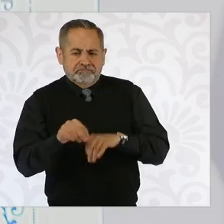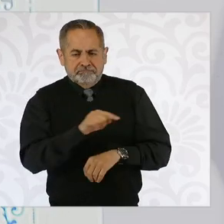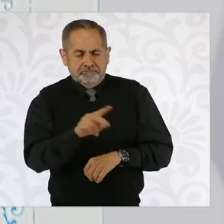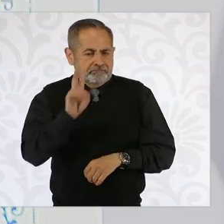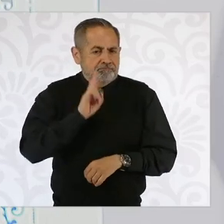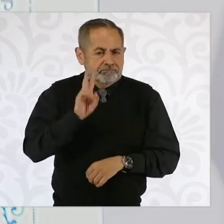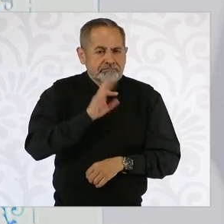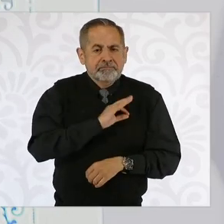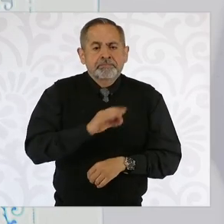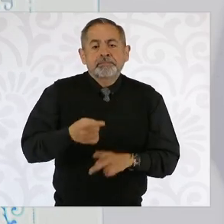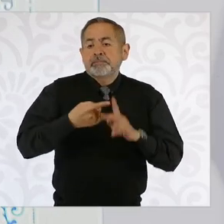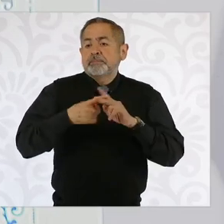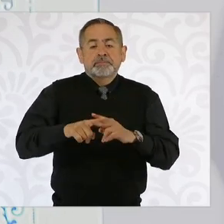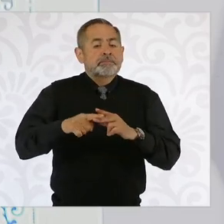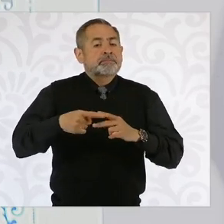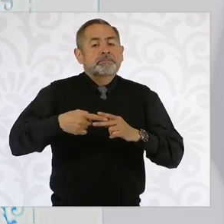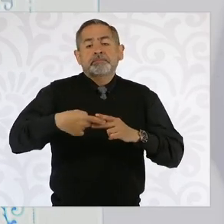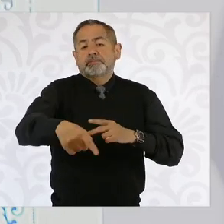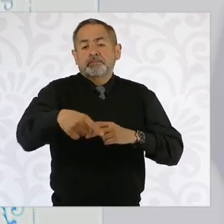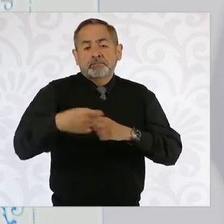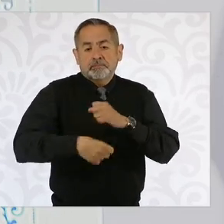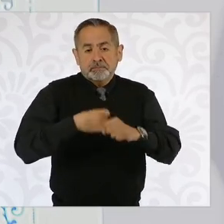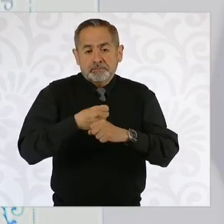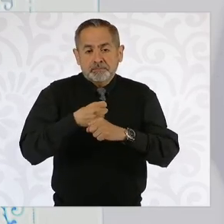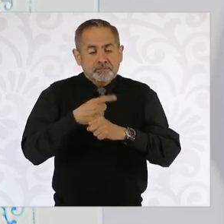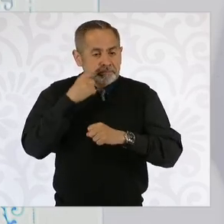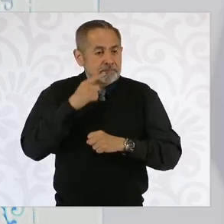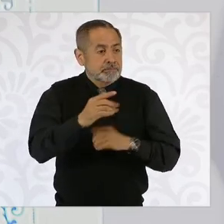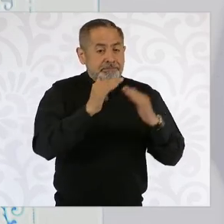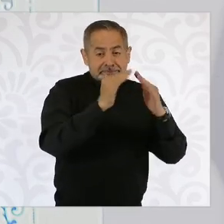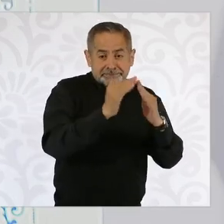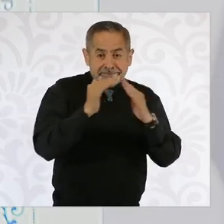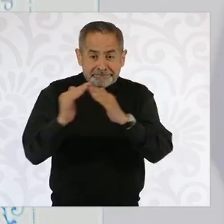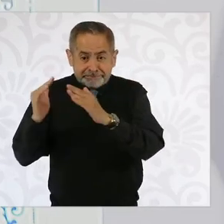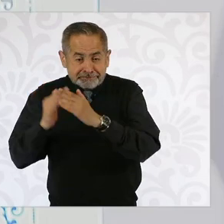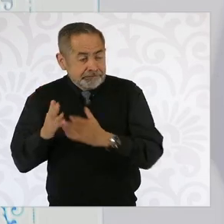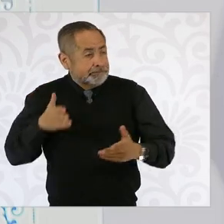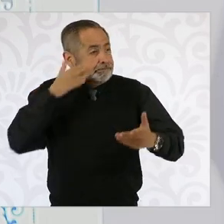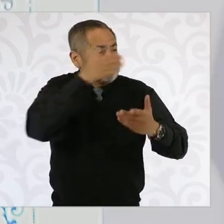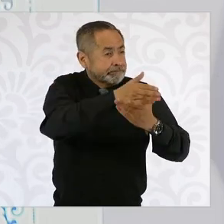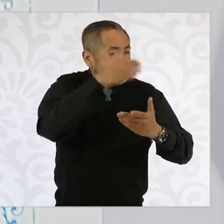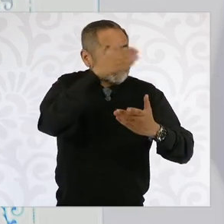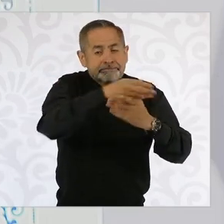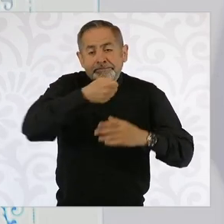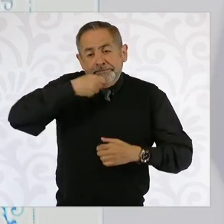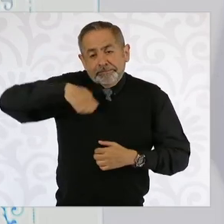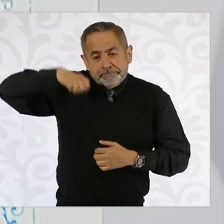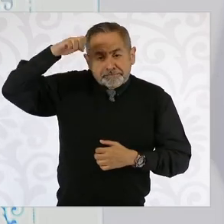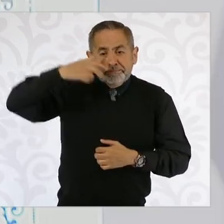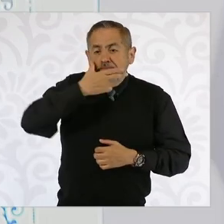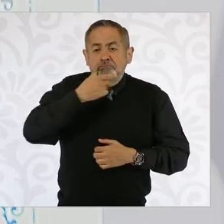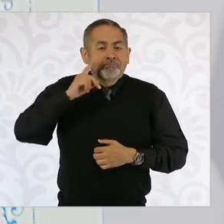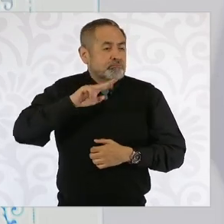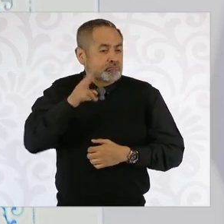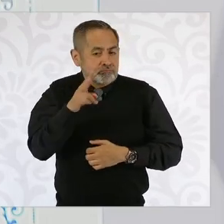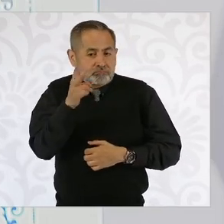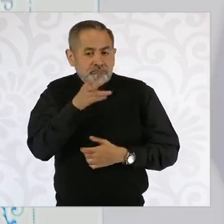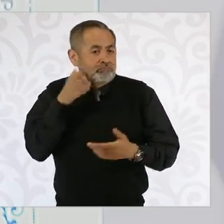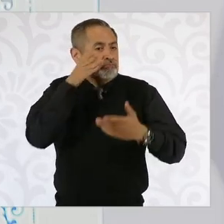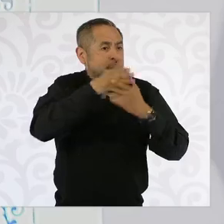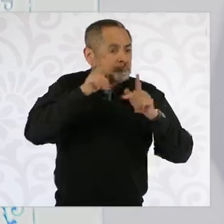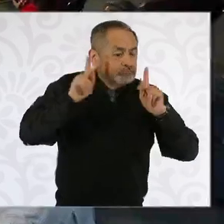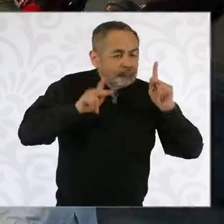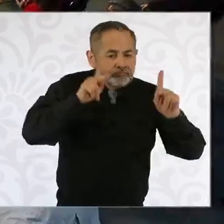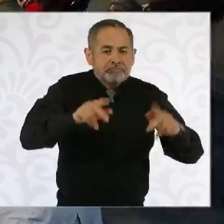Pero va empezar el próximo año la visita de salud casa por casa a adultas y adultos mayores. Bueno, esa es